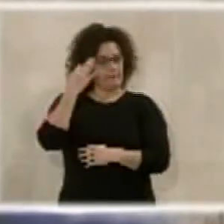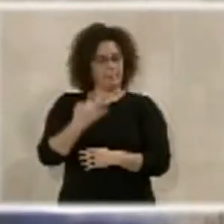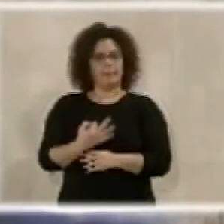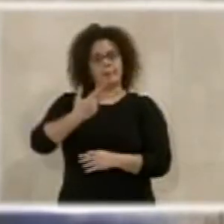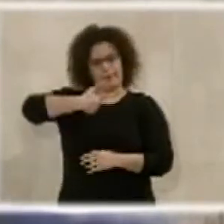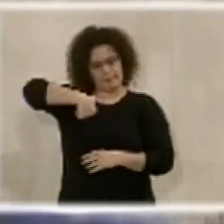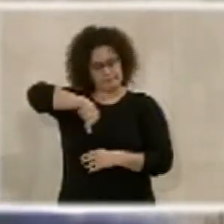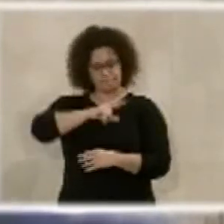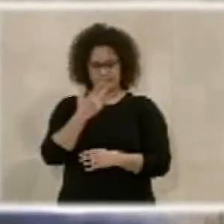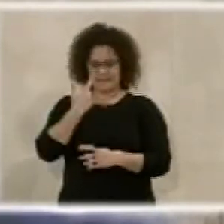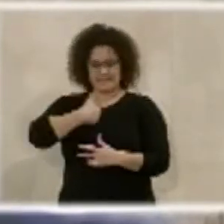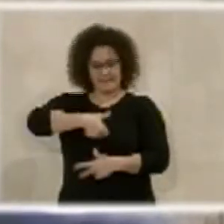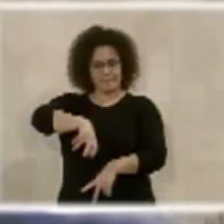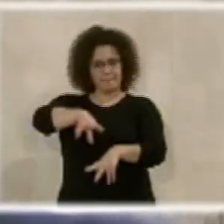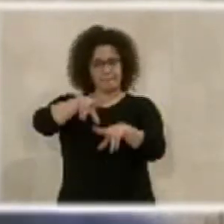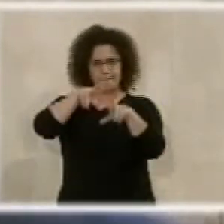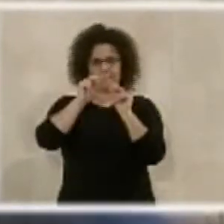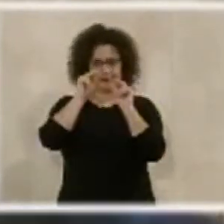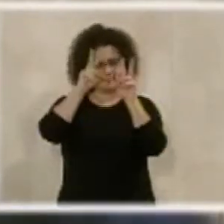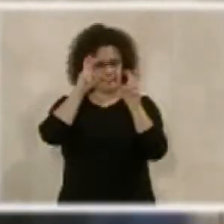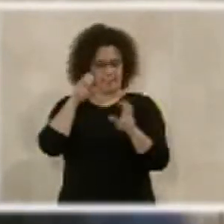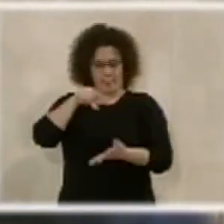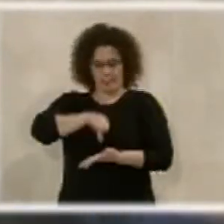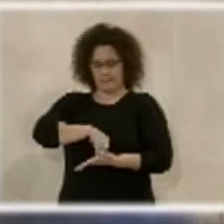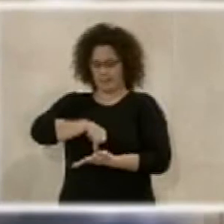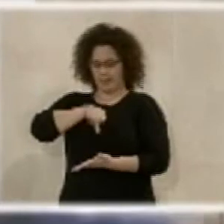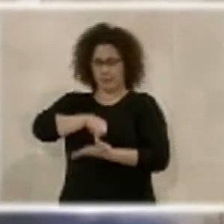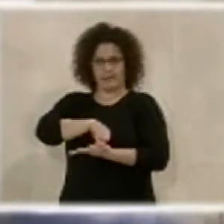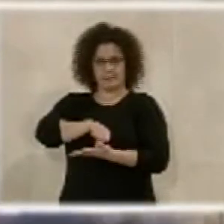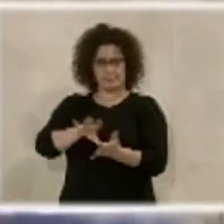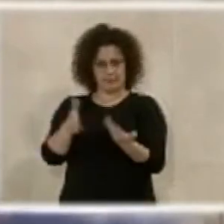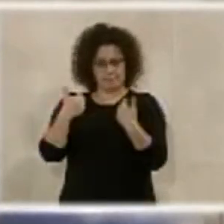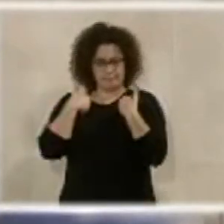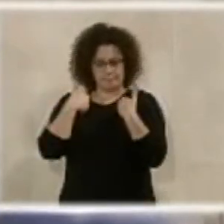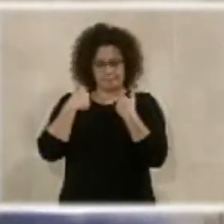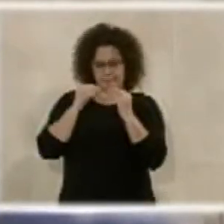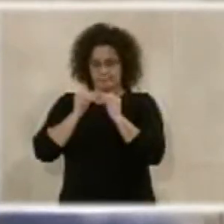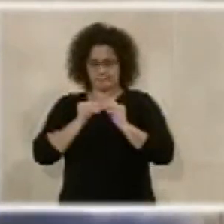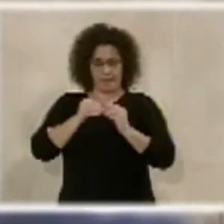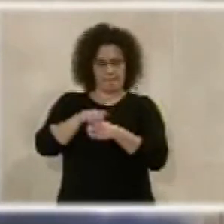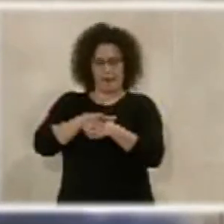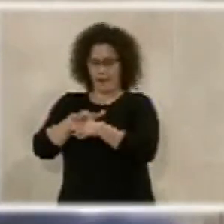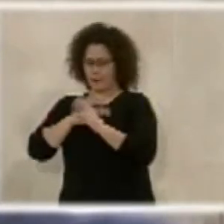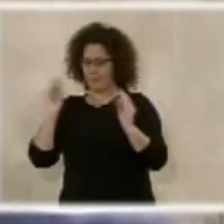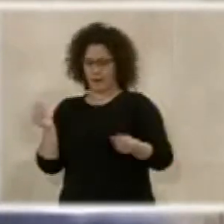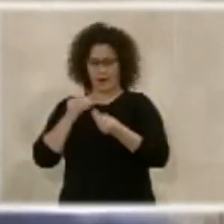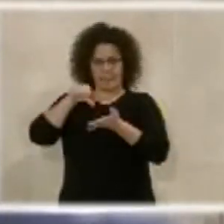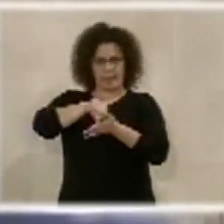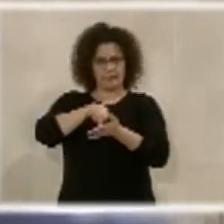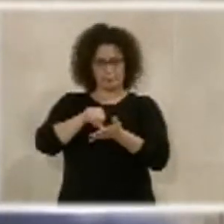por todas acabar ya con esta centralidad a la hora de acometer las acciones que se tienen en los barrios y si